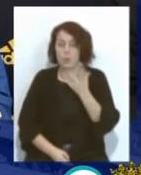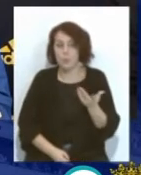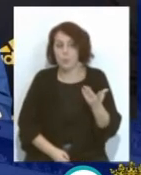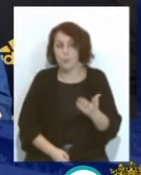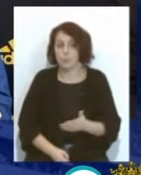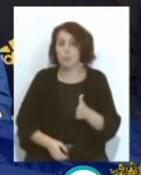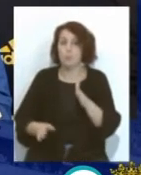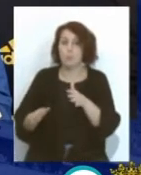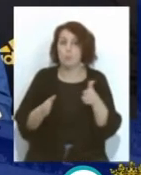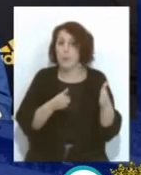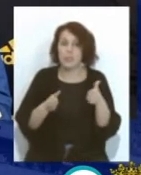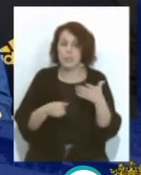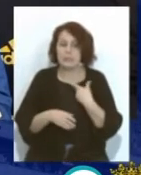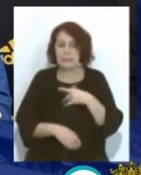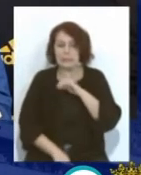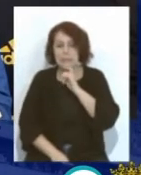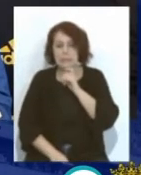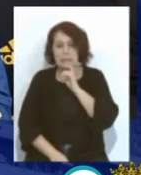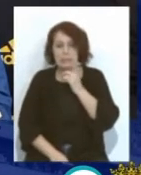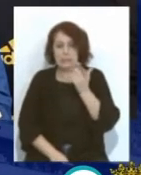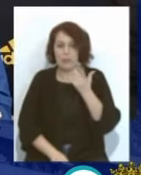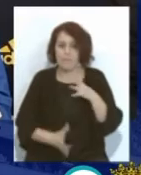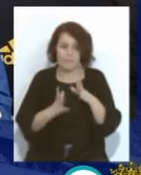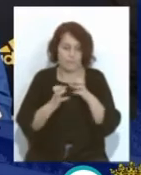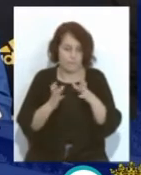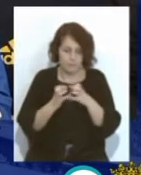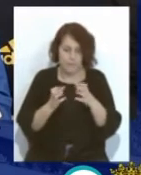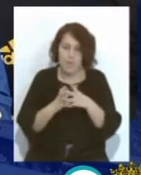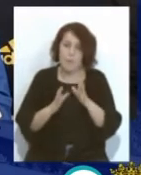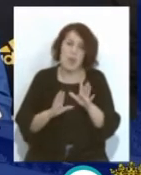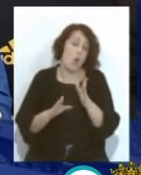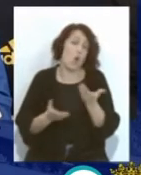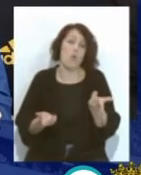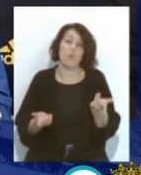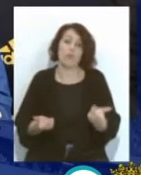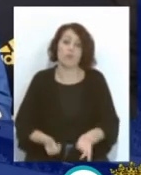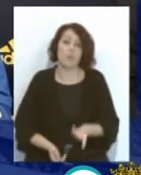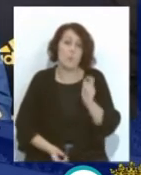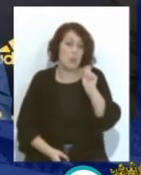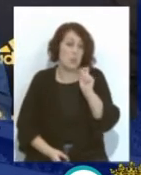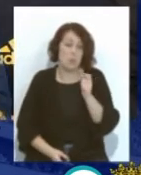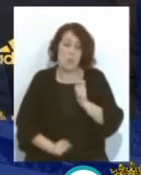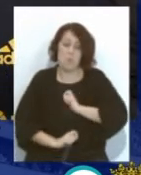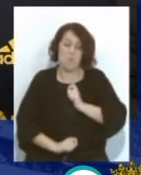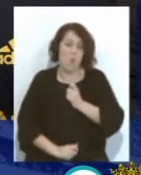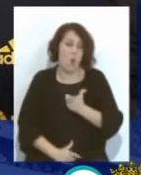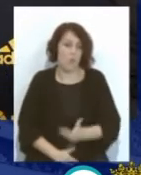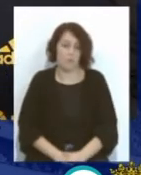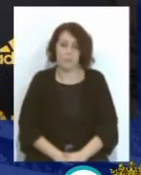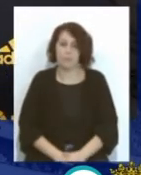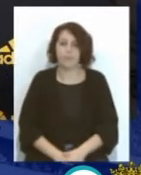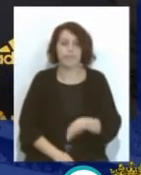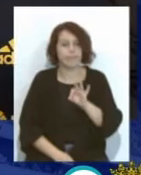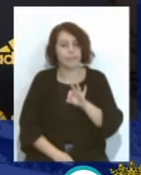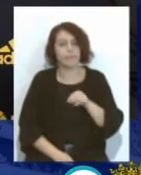un momento Muy complicado Con muchas ganas Pero bueno Con poquitos Con poquitos minutos Y bueno La verdad Que Manu